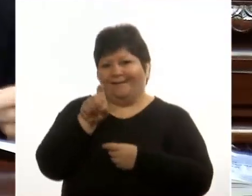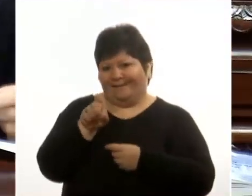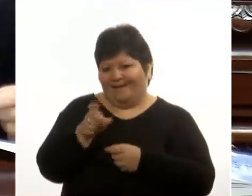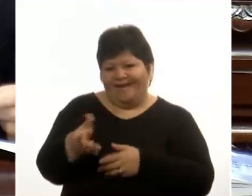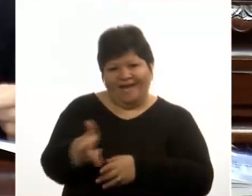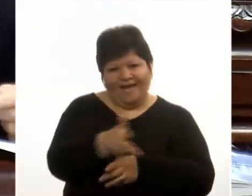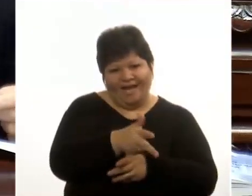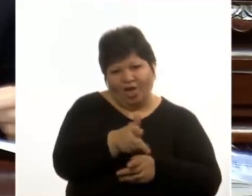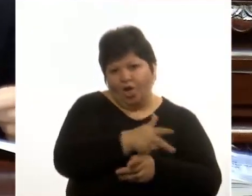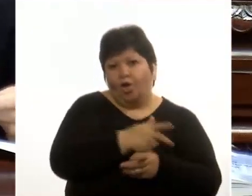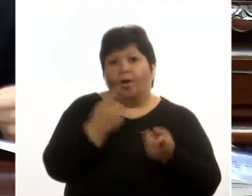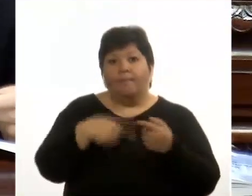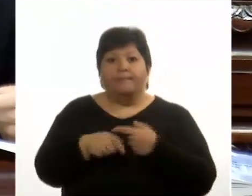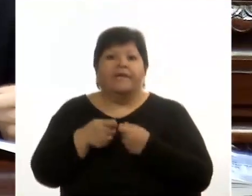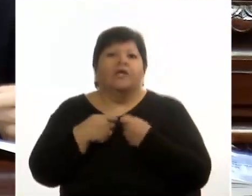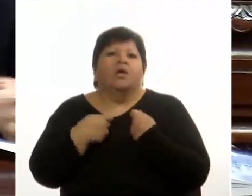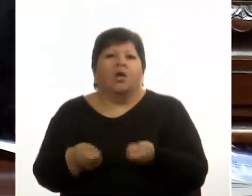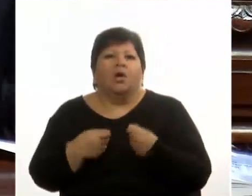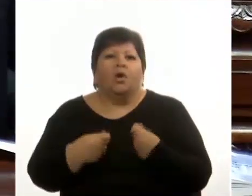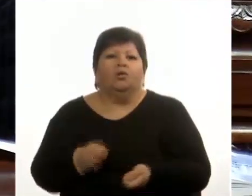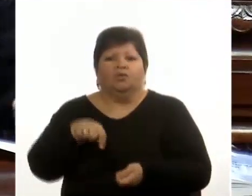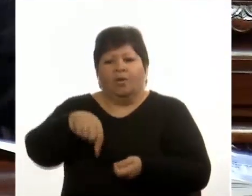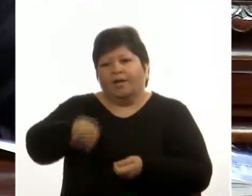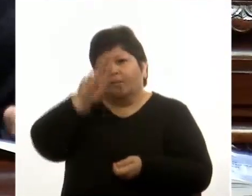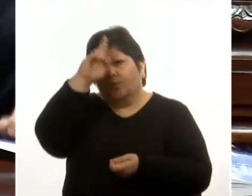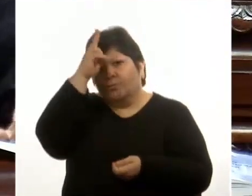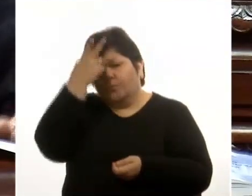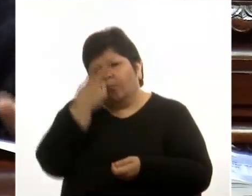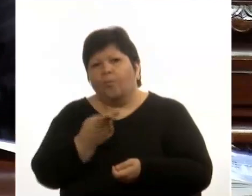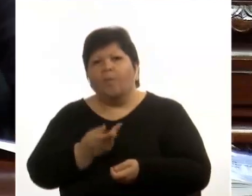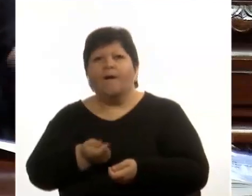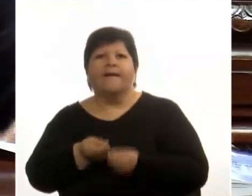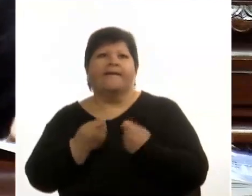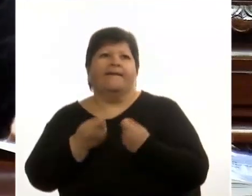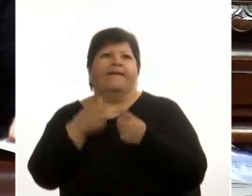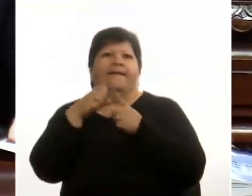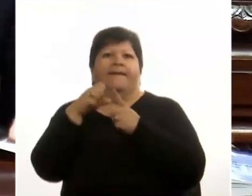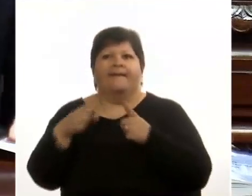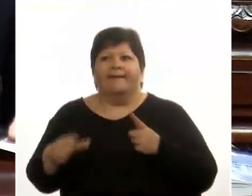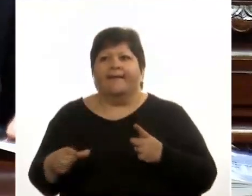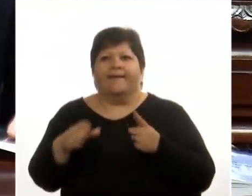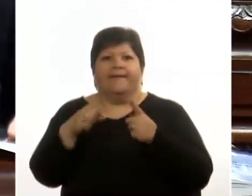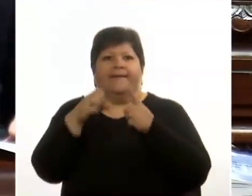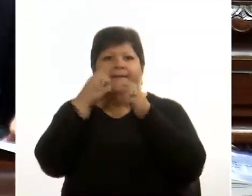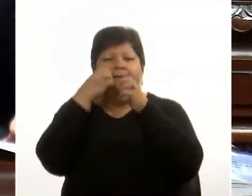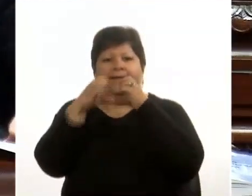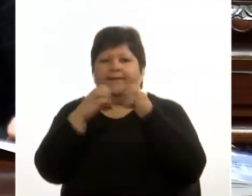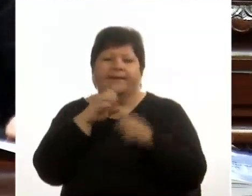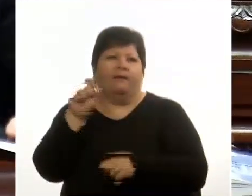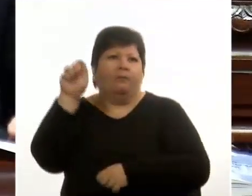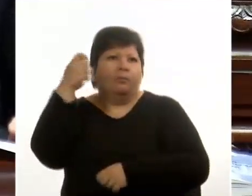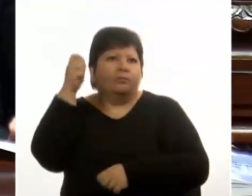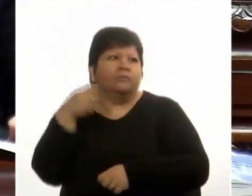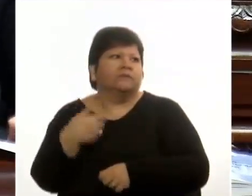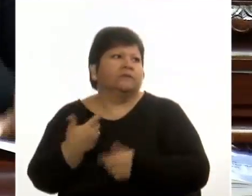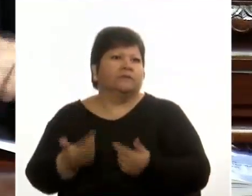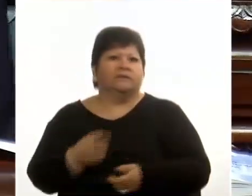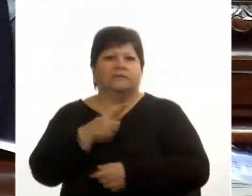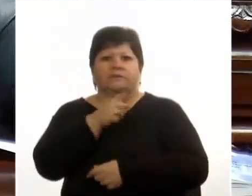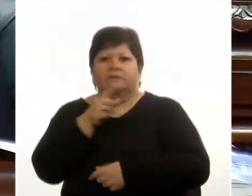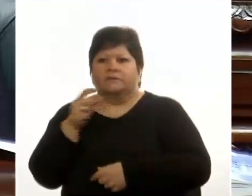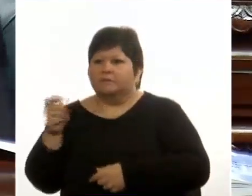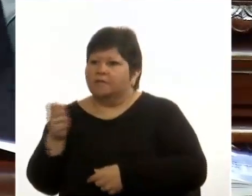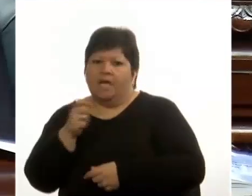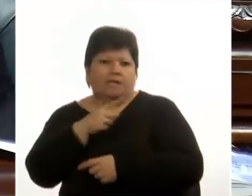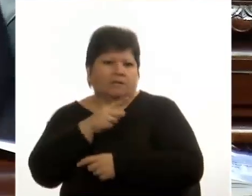Porque no se banca el costo de la energía eléctrica en el Uruguay. Esa es la realidad. Mientras transfiere UTE cientos de millones